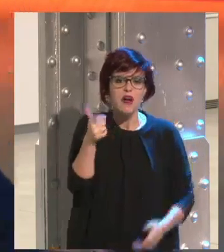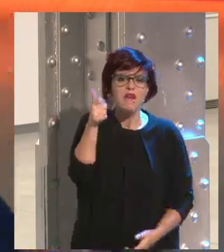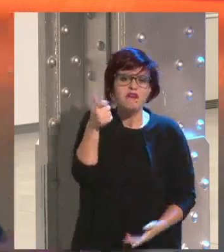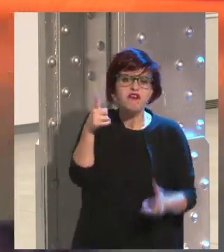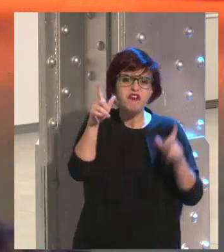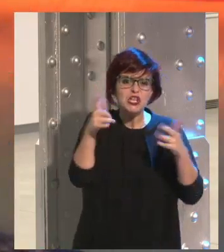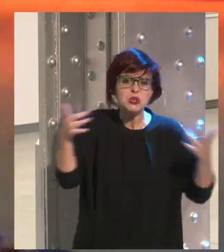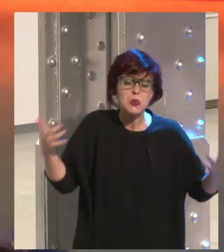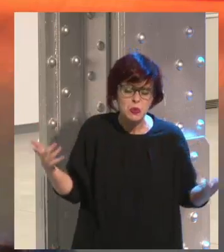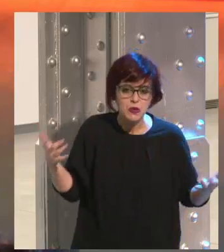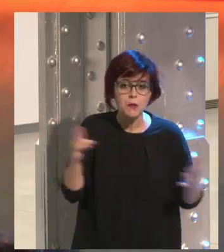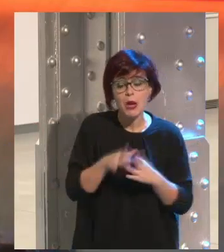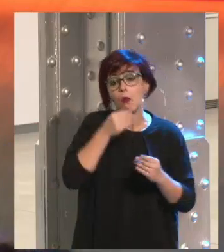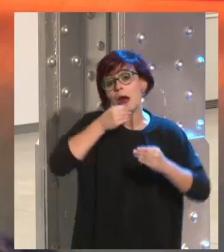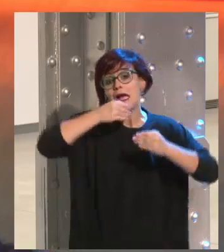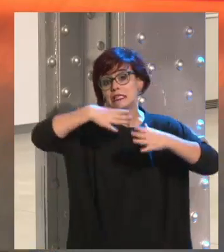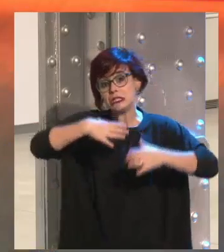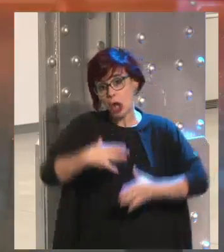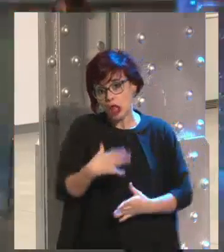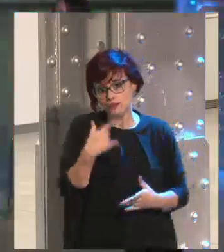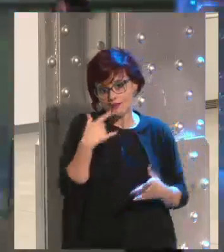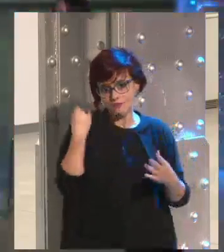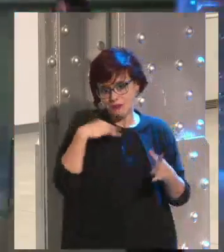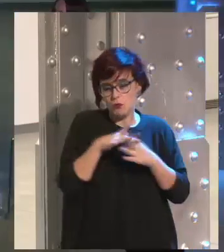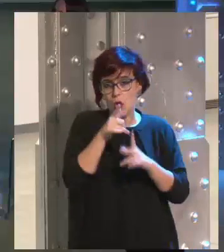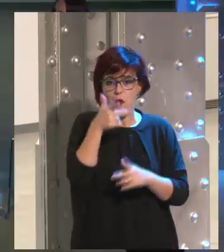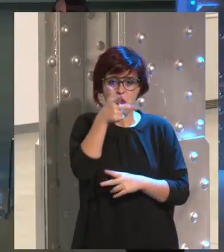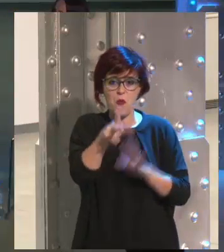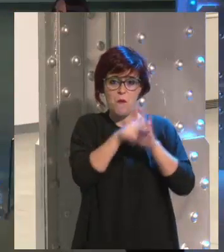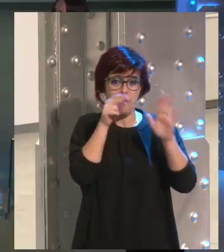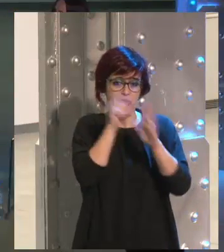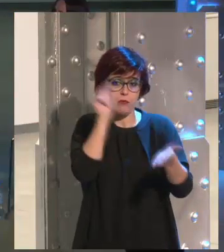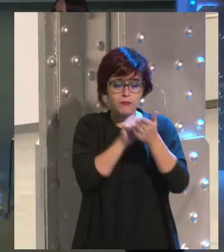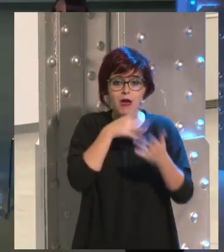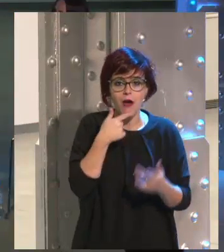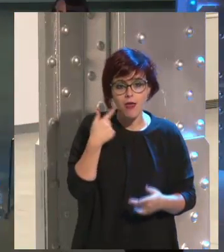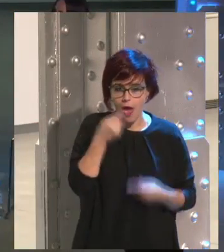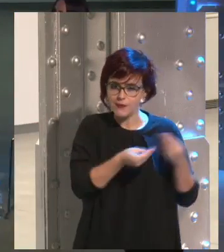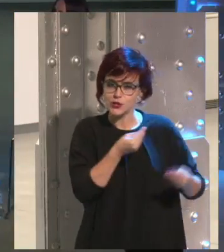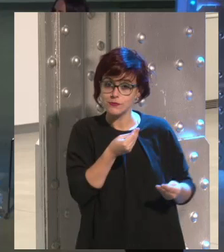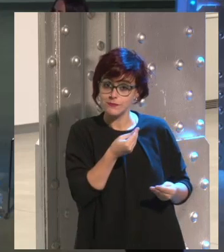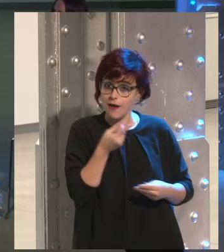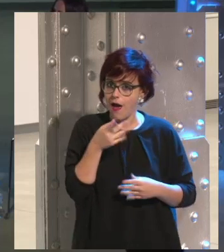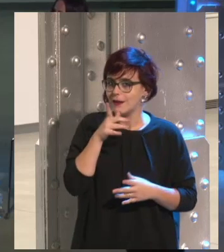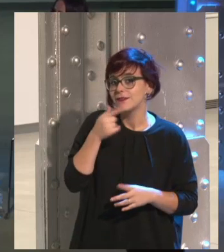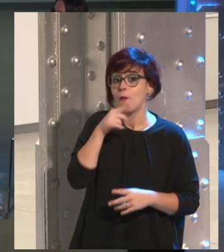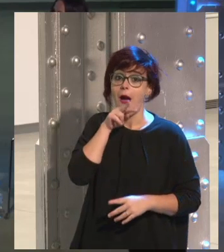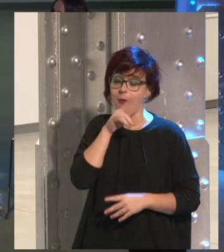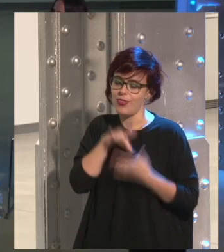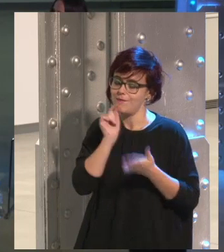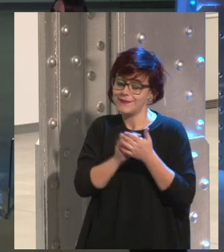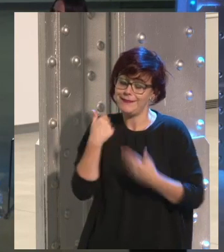pero sí que ahora acabo de hacer una Stories para decir, estoy en la Fundación Telefónica en un debate. Vamos a hacer uno, ¿no? Ya lo he hecho, mientras hablabas.